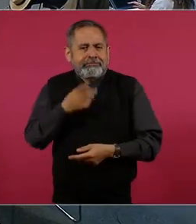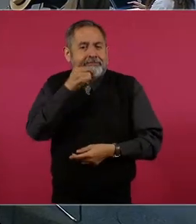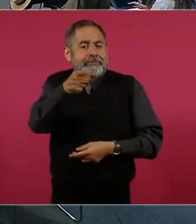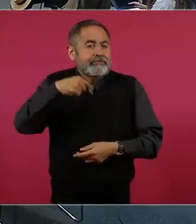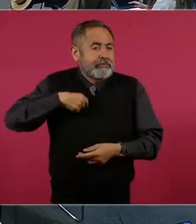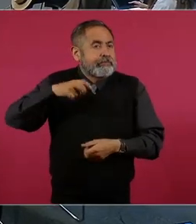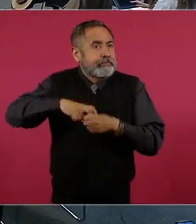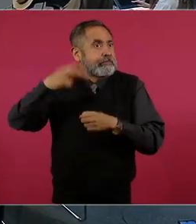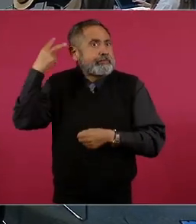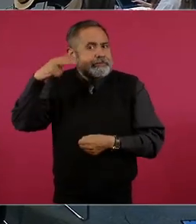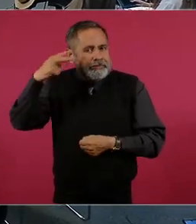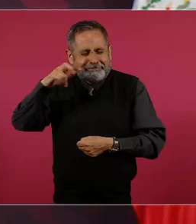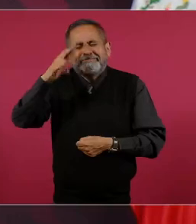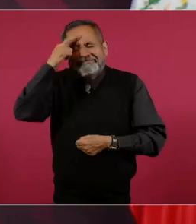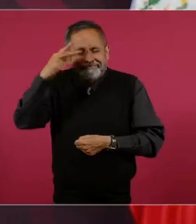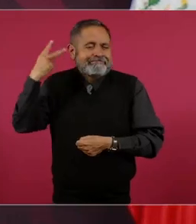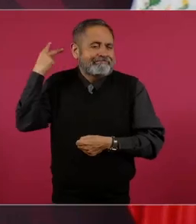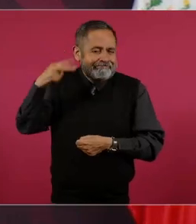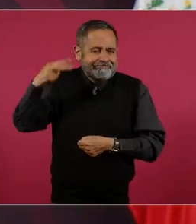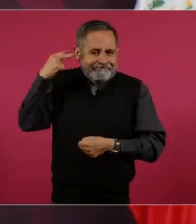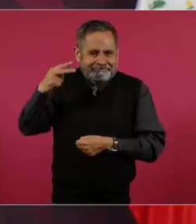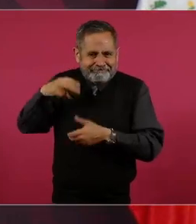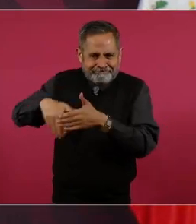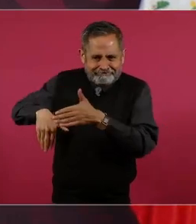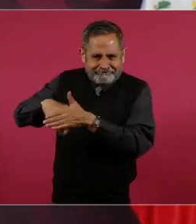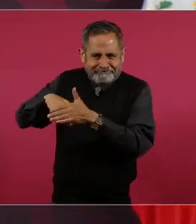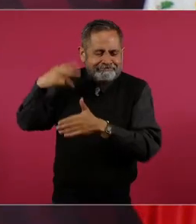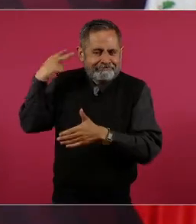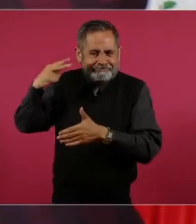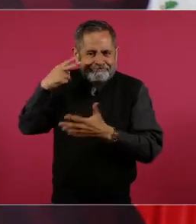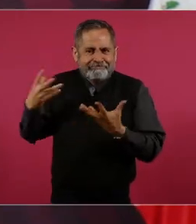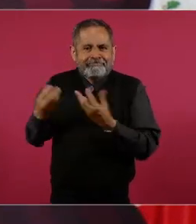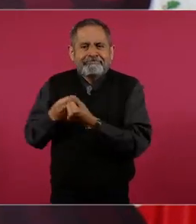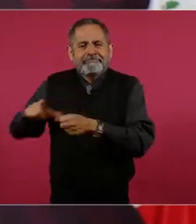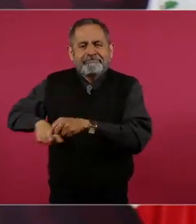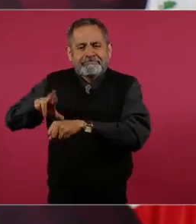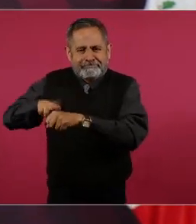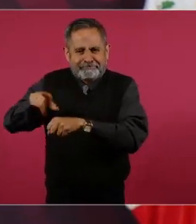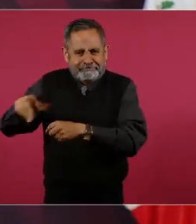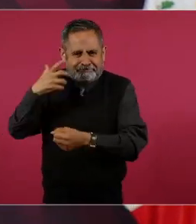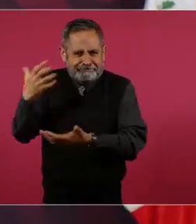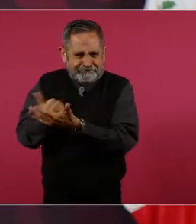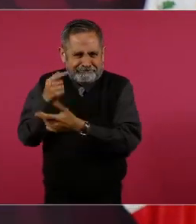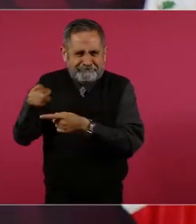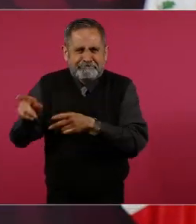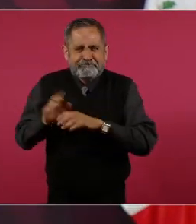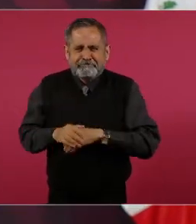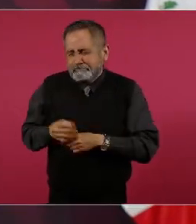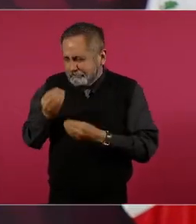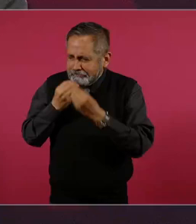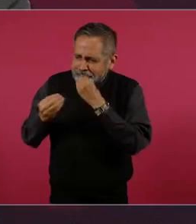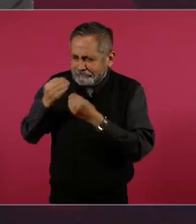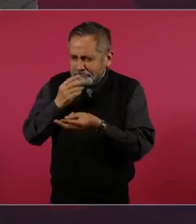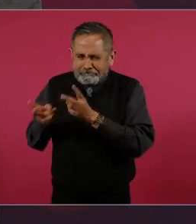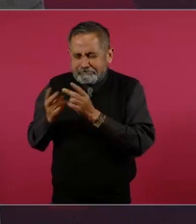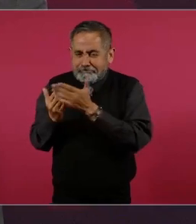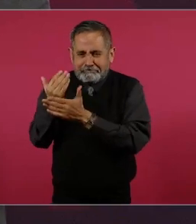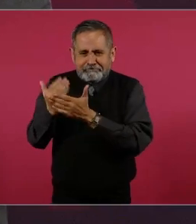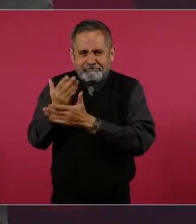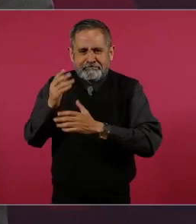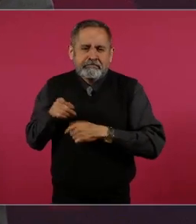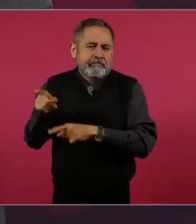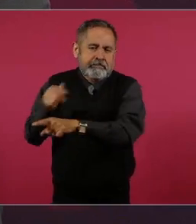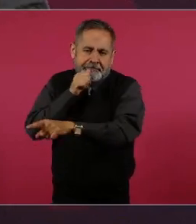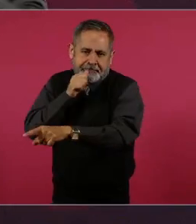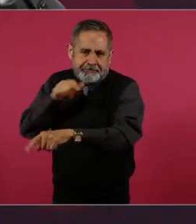me acuerdo, en el puerto, con la gobernadora electa, estábamos ayunando. Entonces, no era